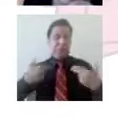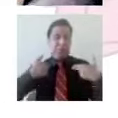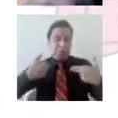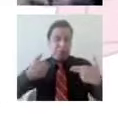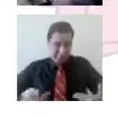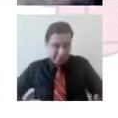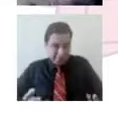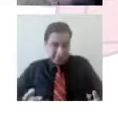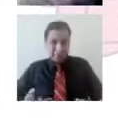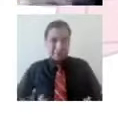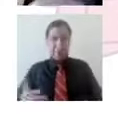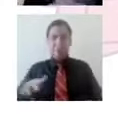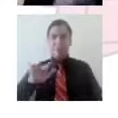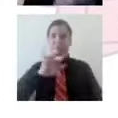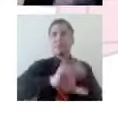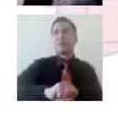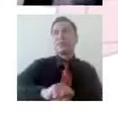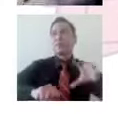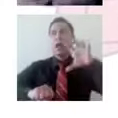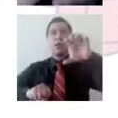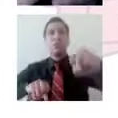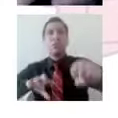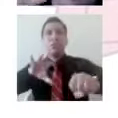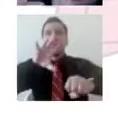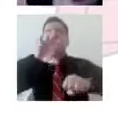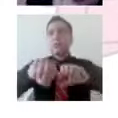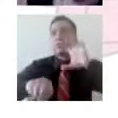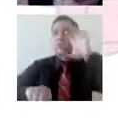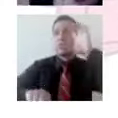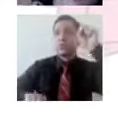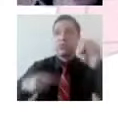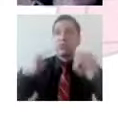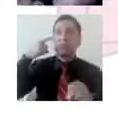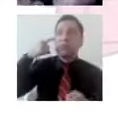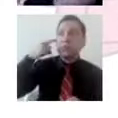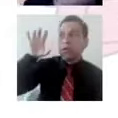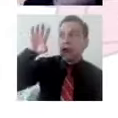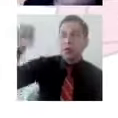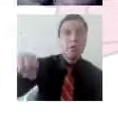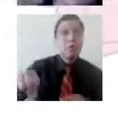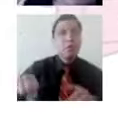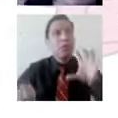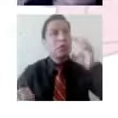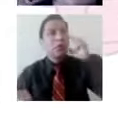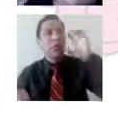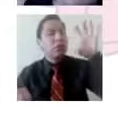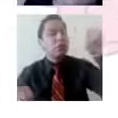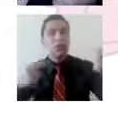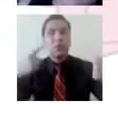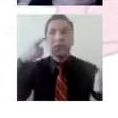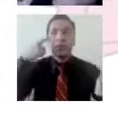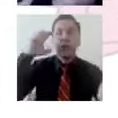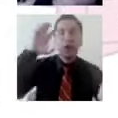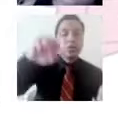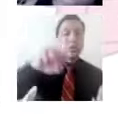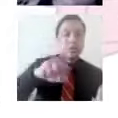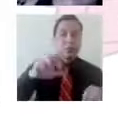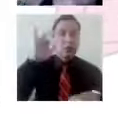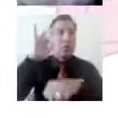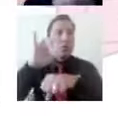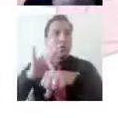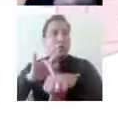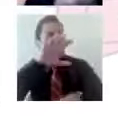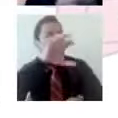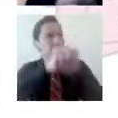se llama un proceso biocultural, porque si nos relacionamos con los sentidos, el significado que le damos a los estímulos de ese